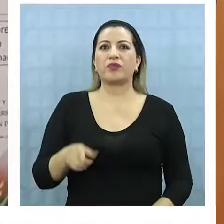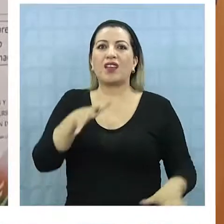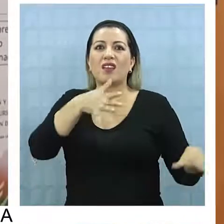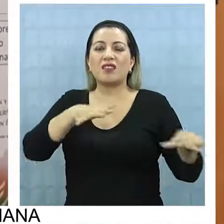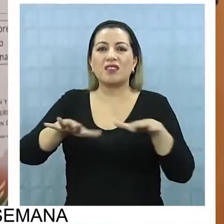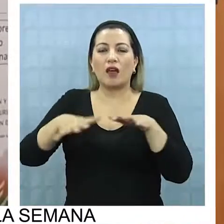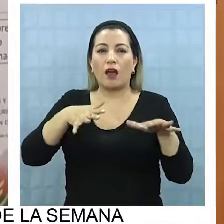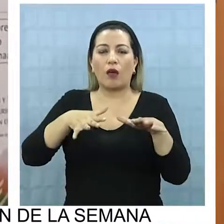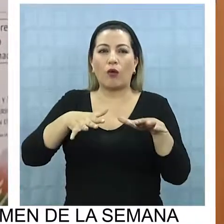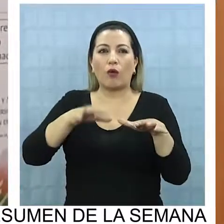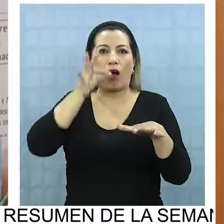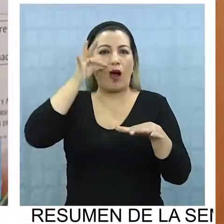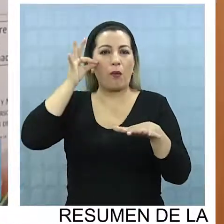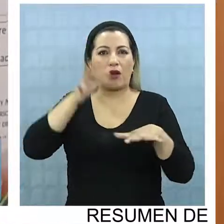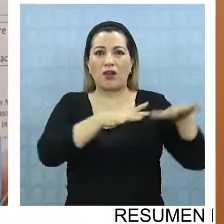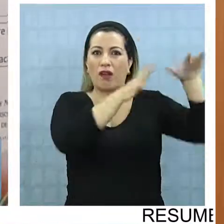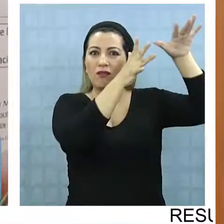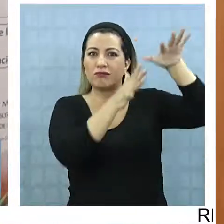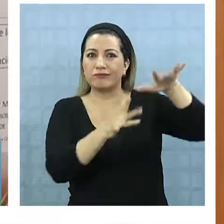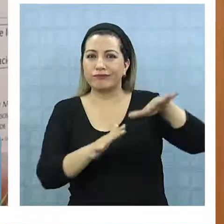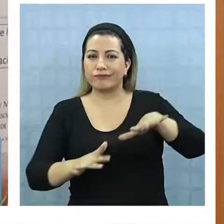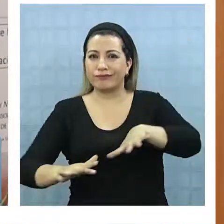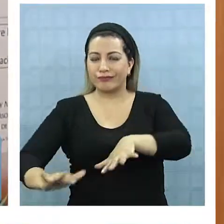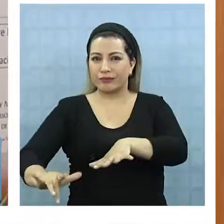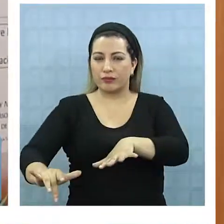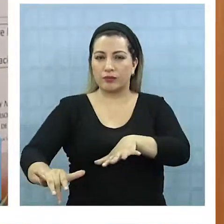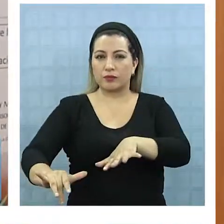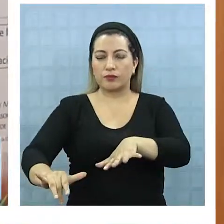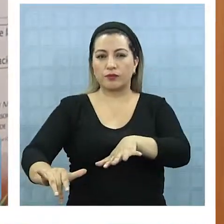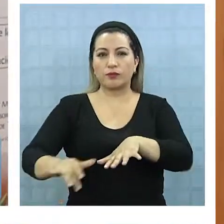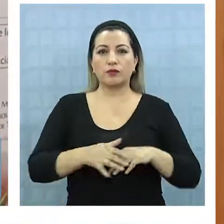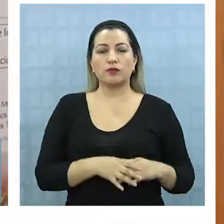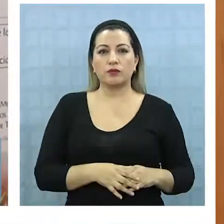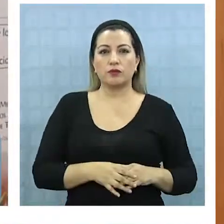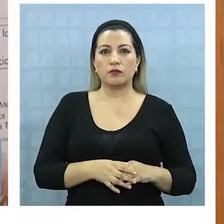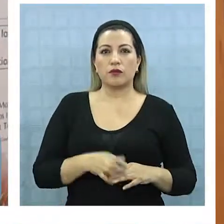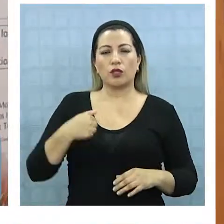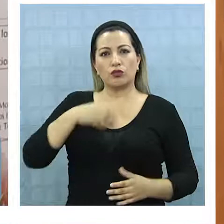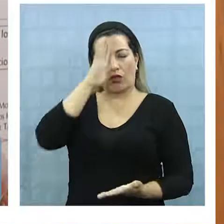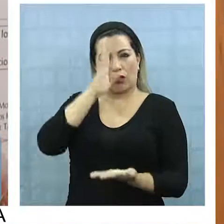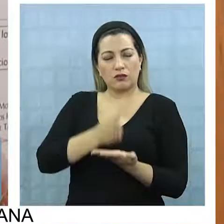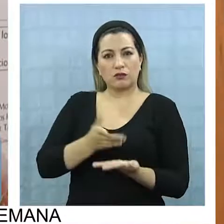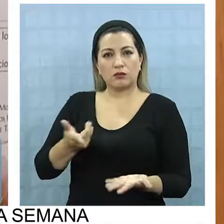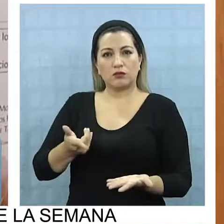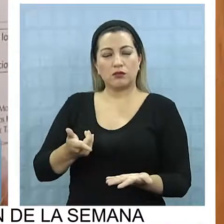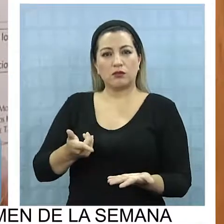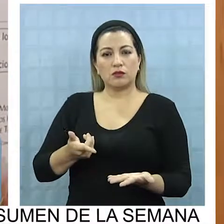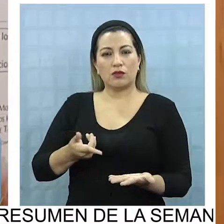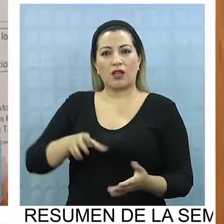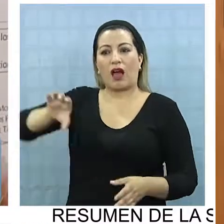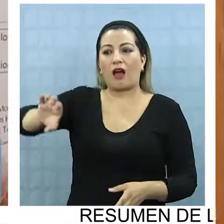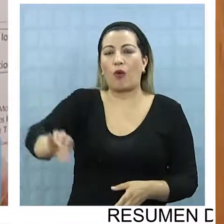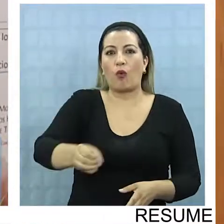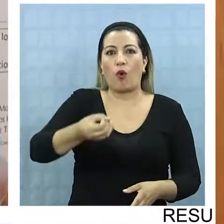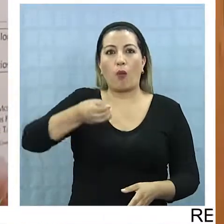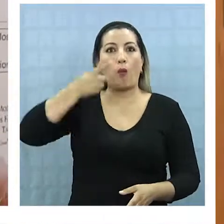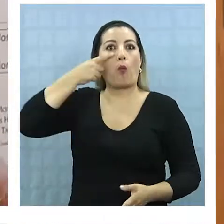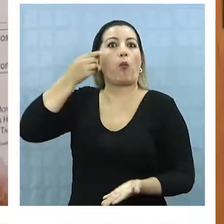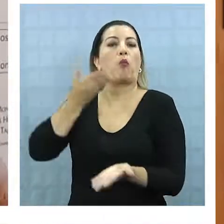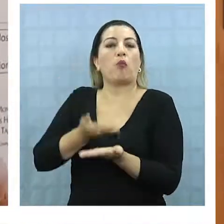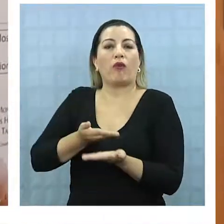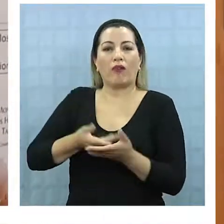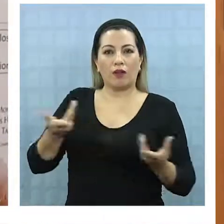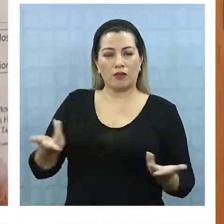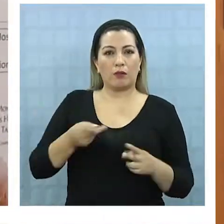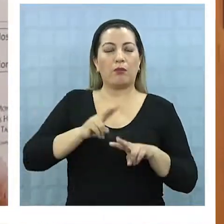agua con coloración amarilla y decidí tomar una muestra principalmente